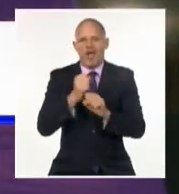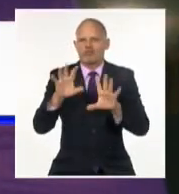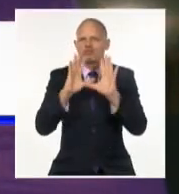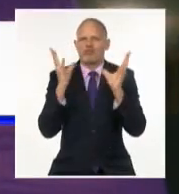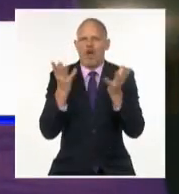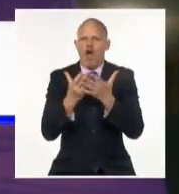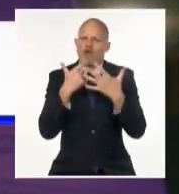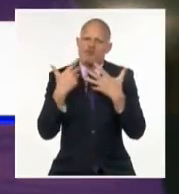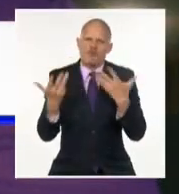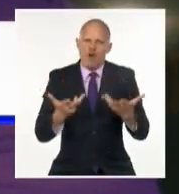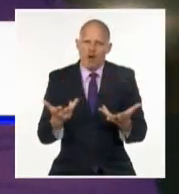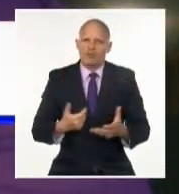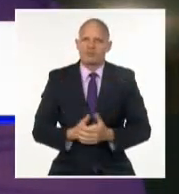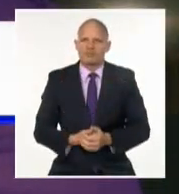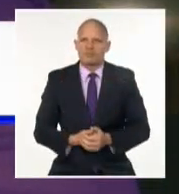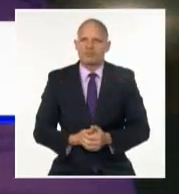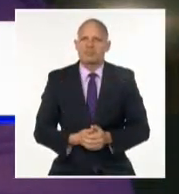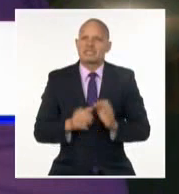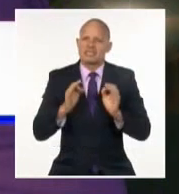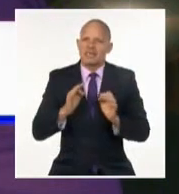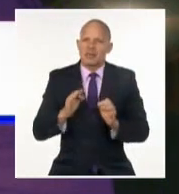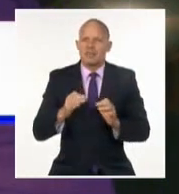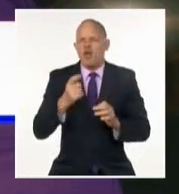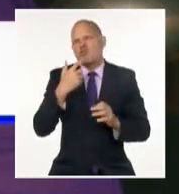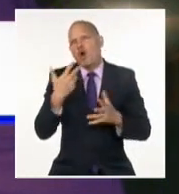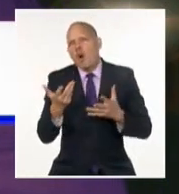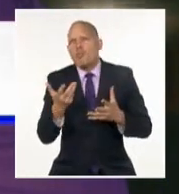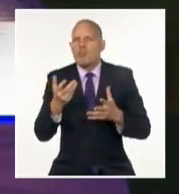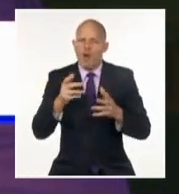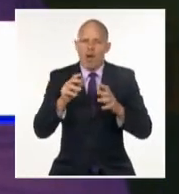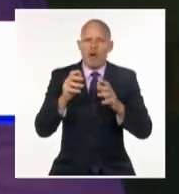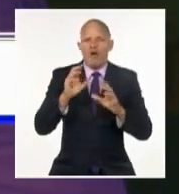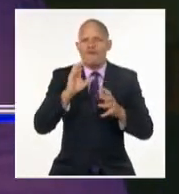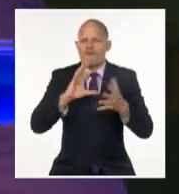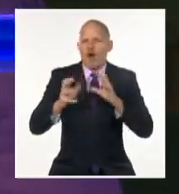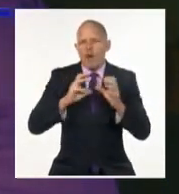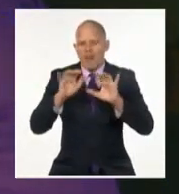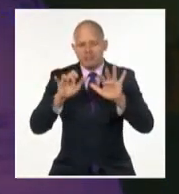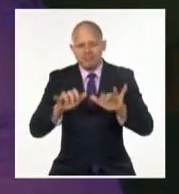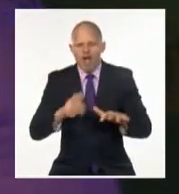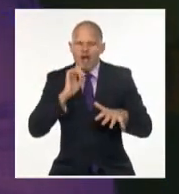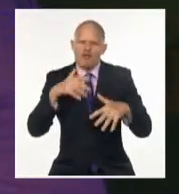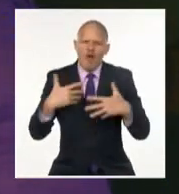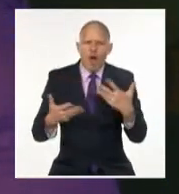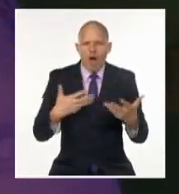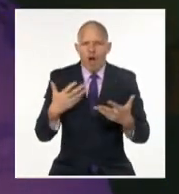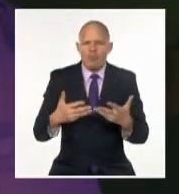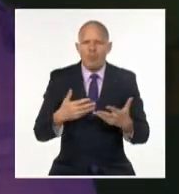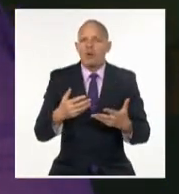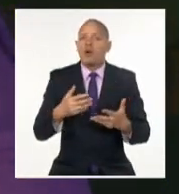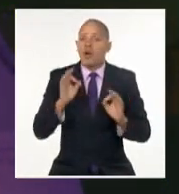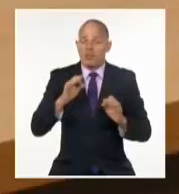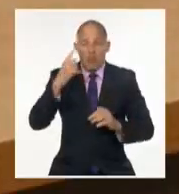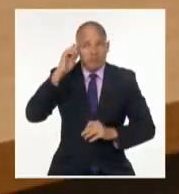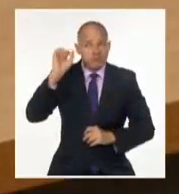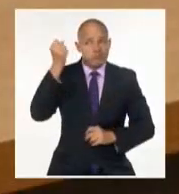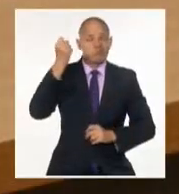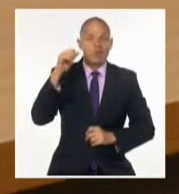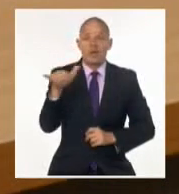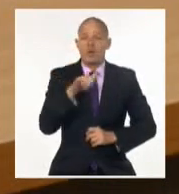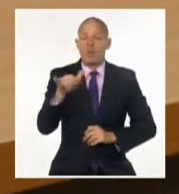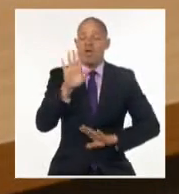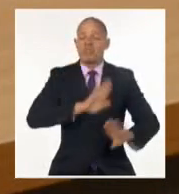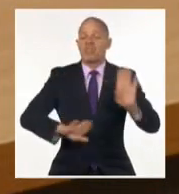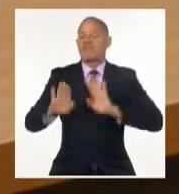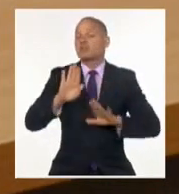nuestras maneras de decir, pero nunca nuestras maneras de pensar, con ética y con la verdad, que era lo que defendía Fidel. Yo